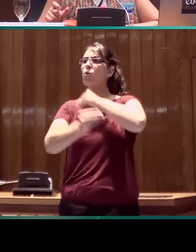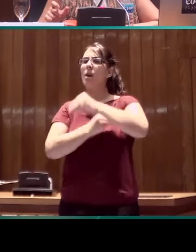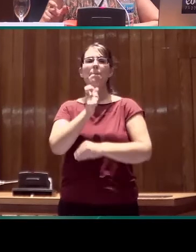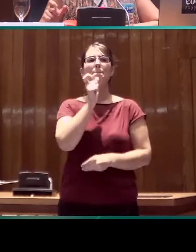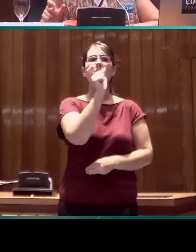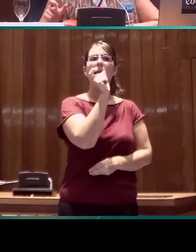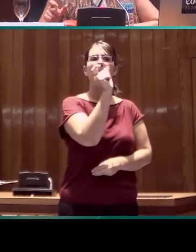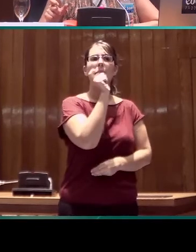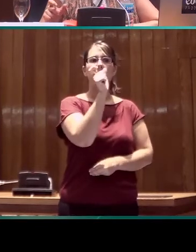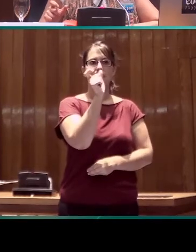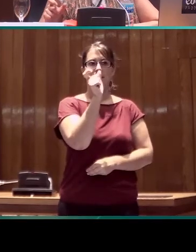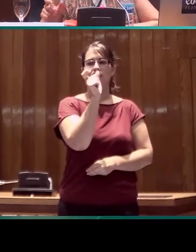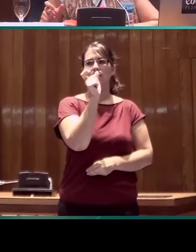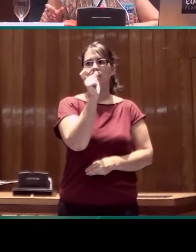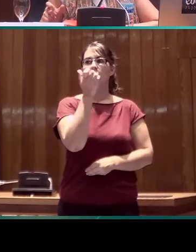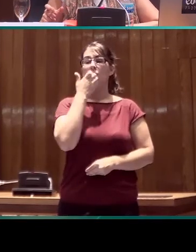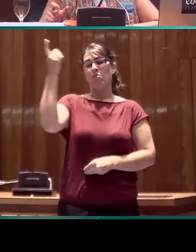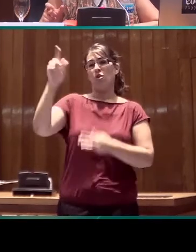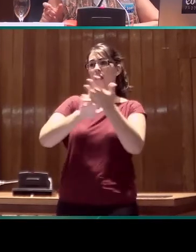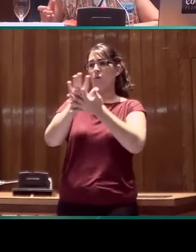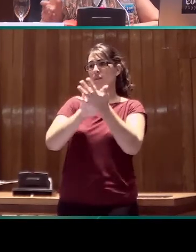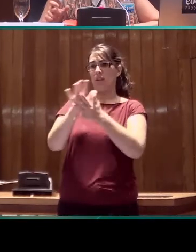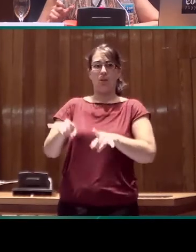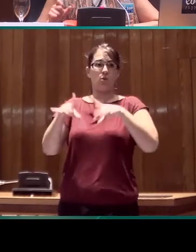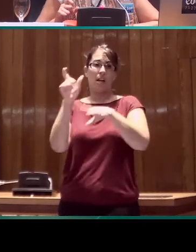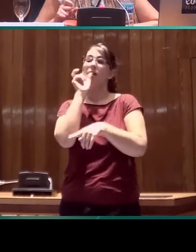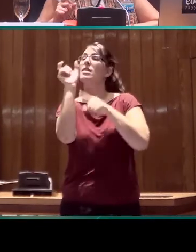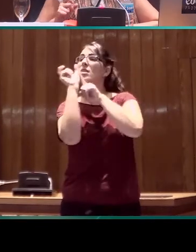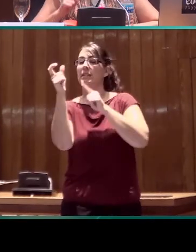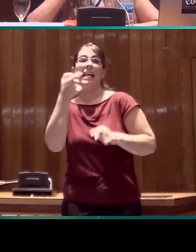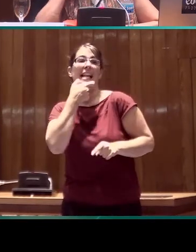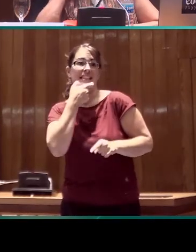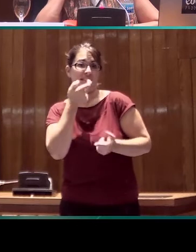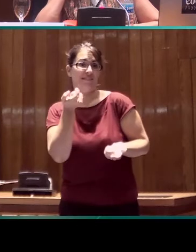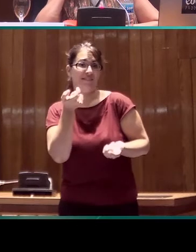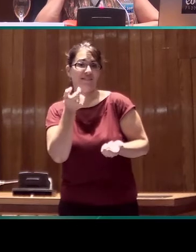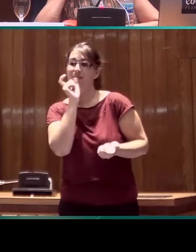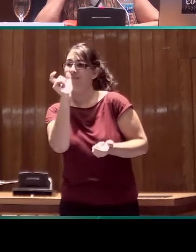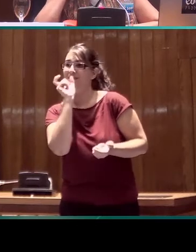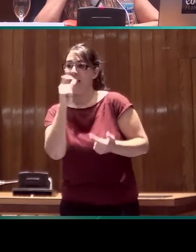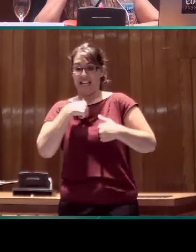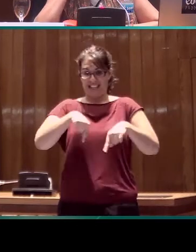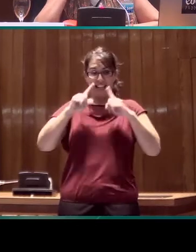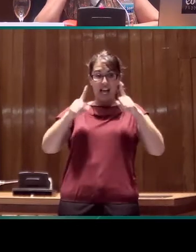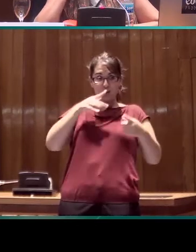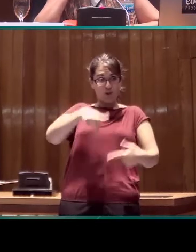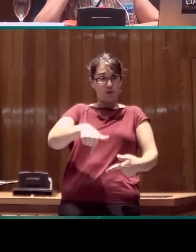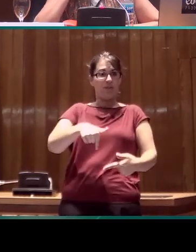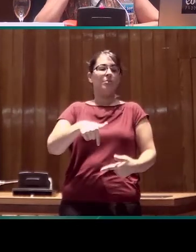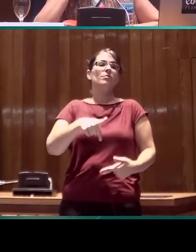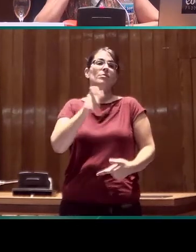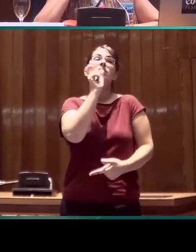la lengua de signos australiana es el inglés, en el caso nuestro será el español. Y